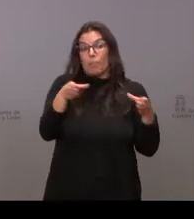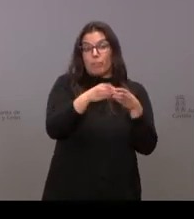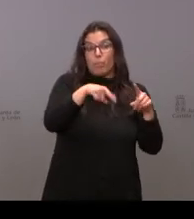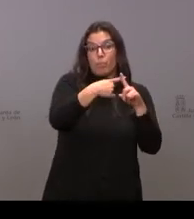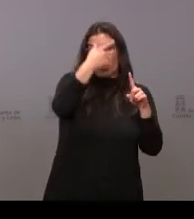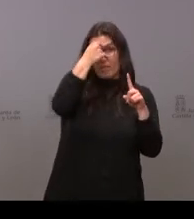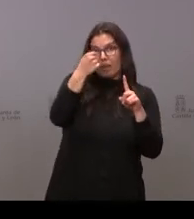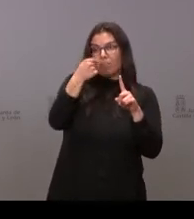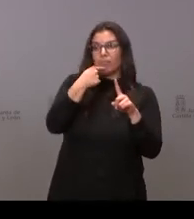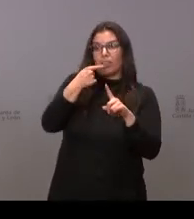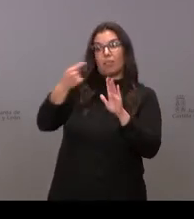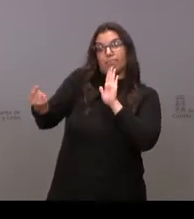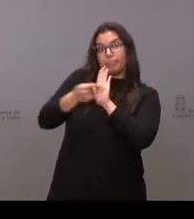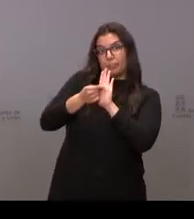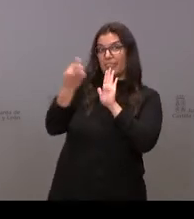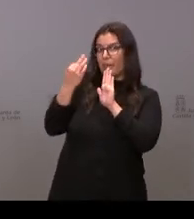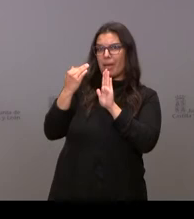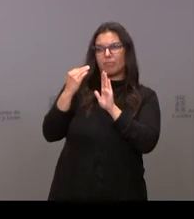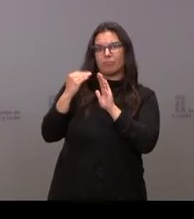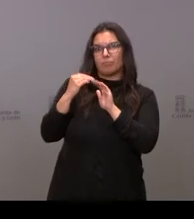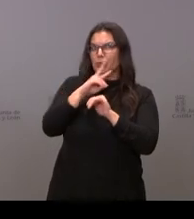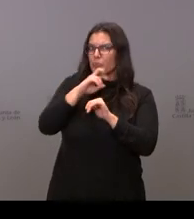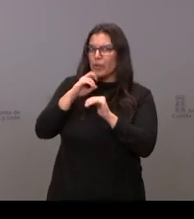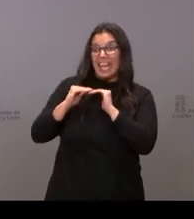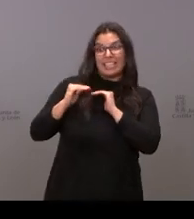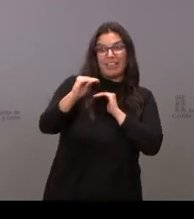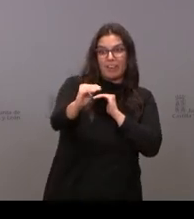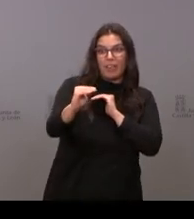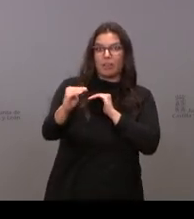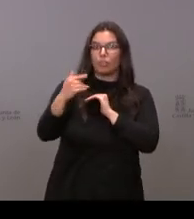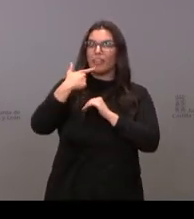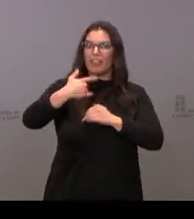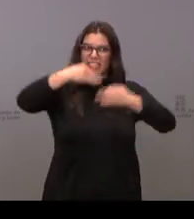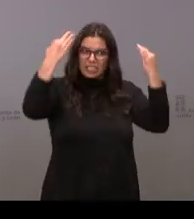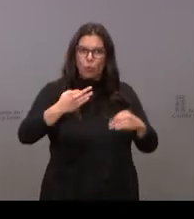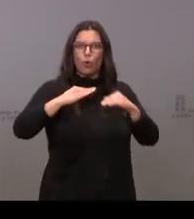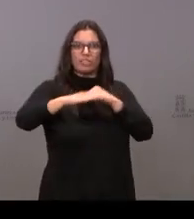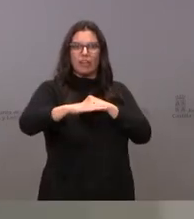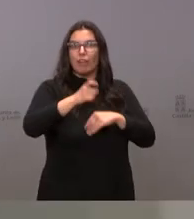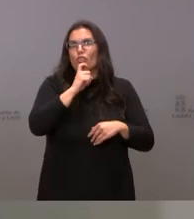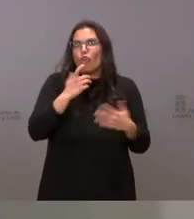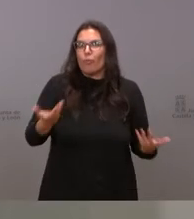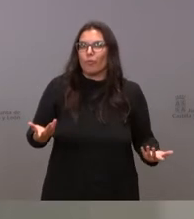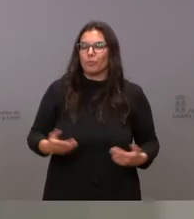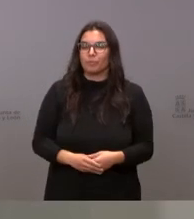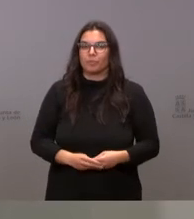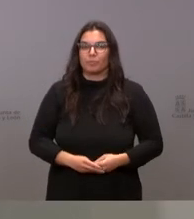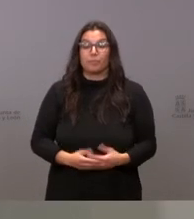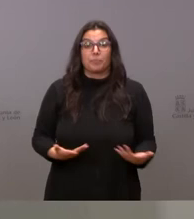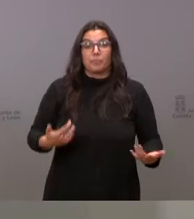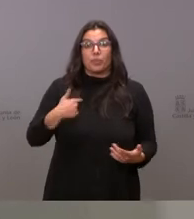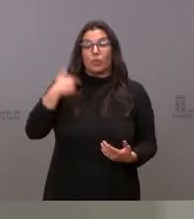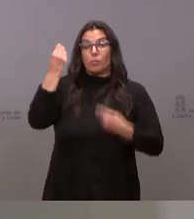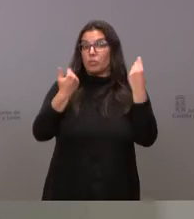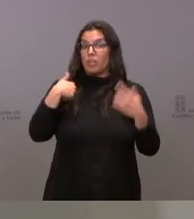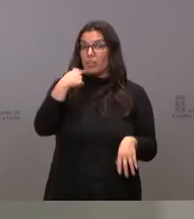es la estabilidad, mantenerla, ¿cómo se les puede garantizar? Gracias. Bueno, yo creo que ya lo hemos